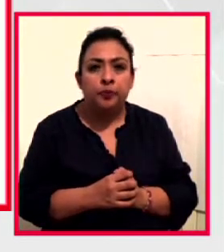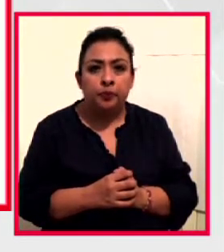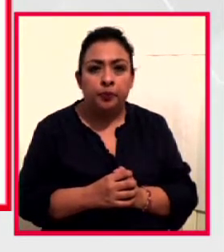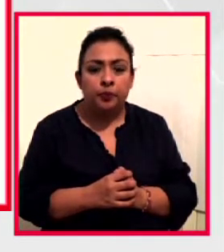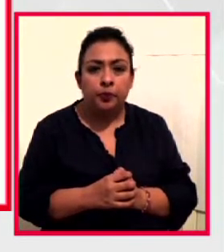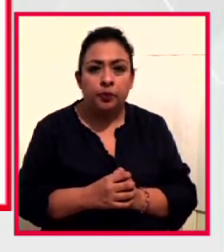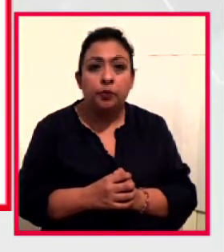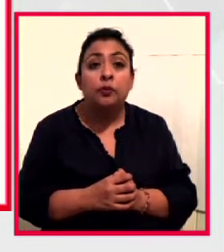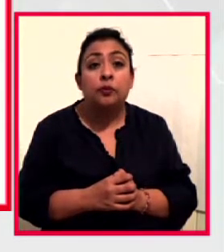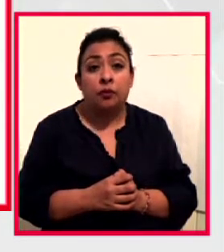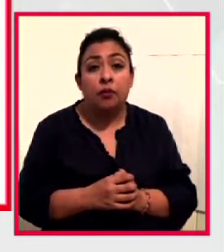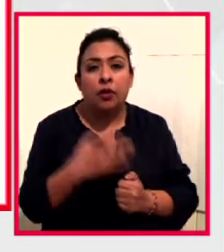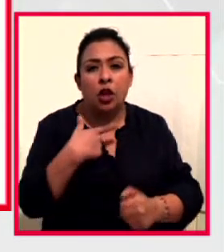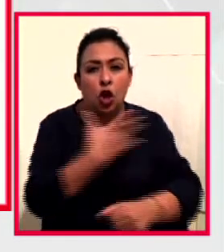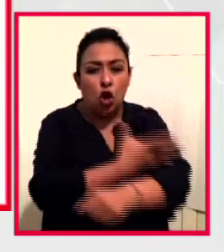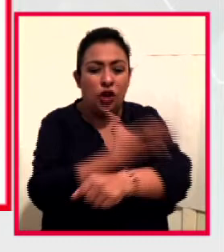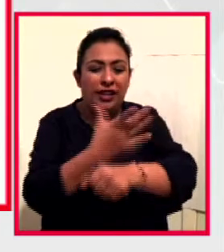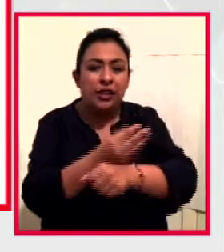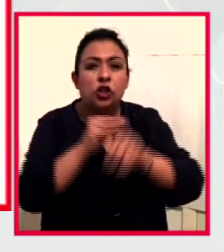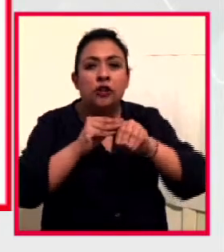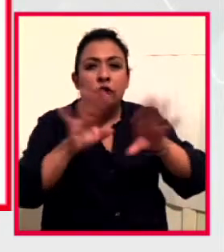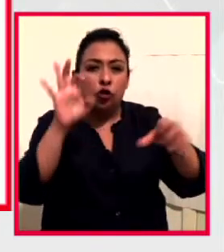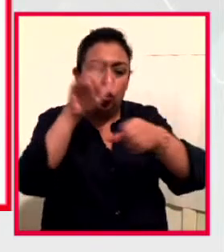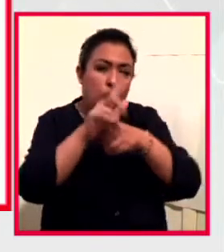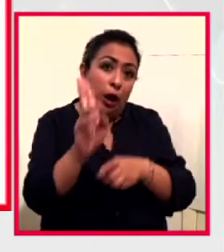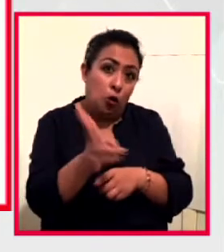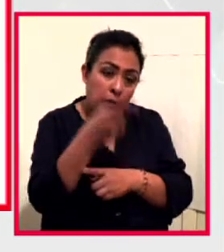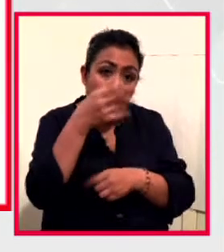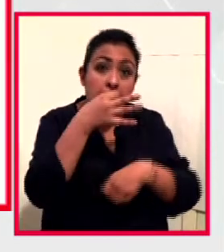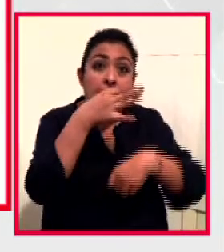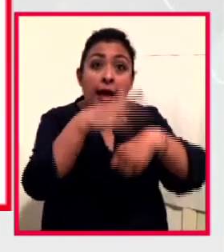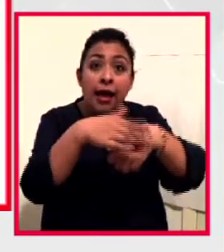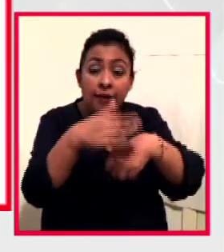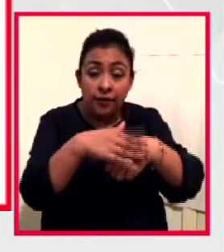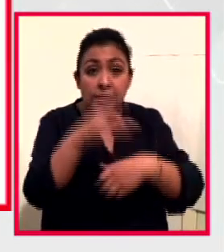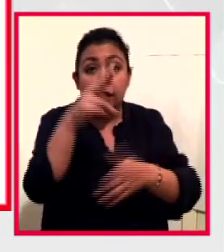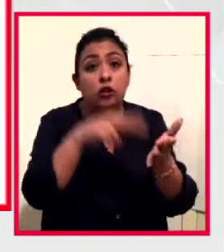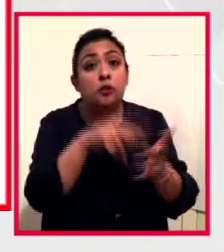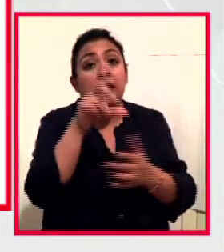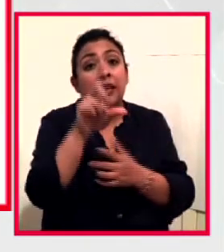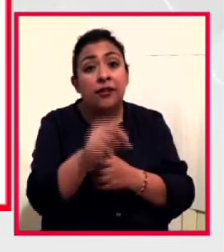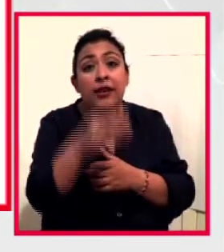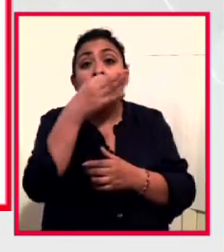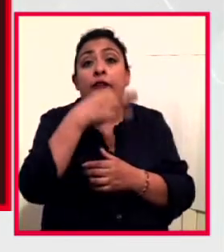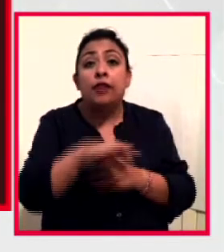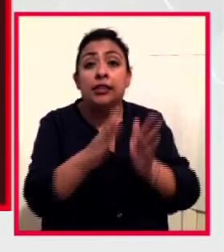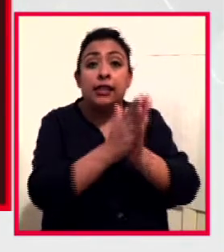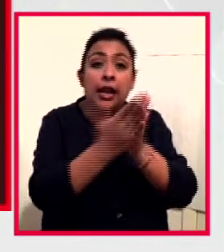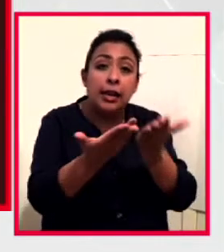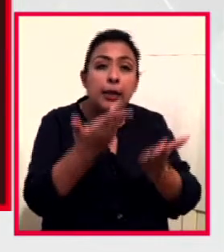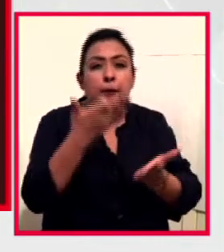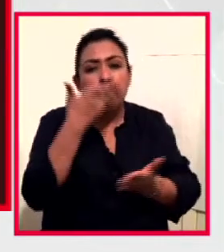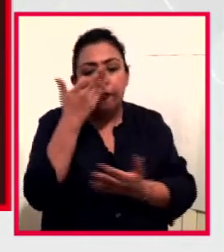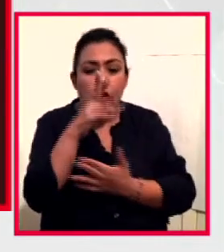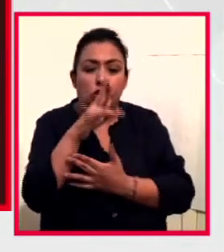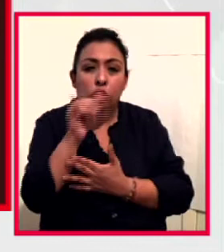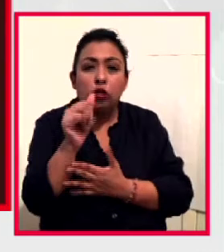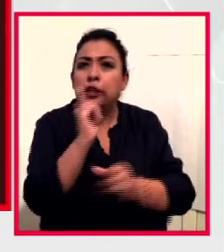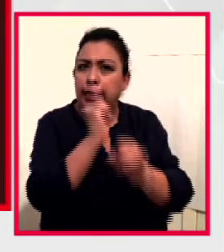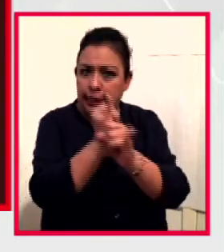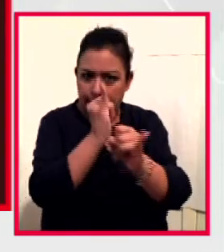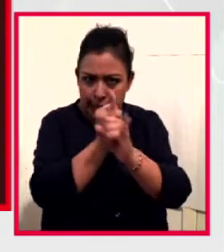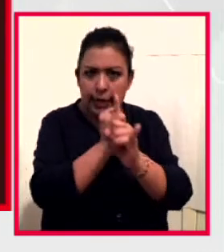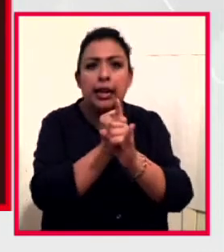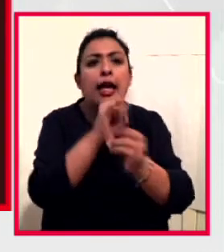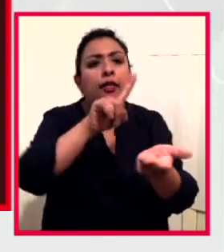La Coordinación de Difusión Cultural de la UNAM anunció que la edición 2020 de la fiesta del libro y la rosa se realizará en línea como parte del